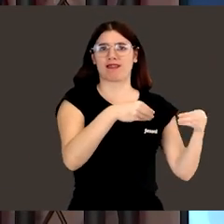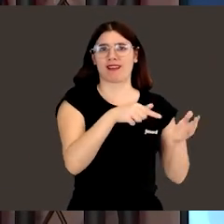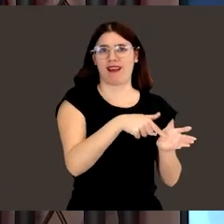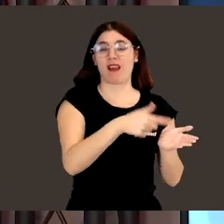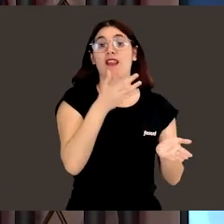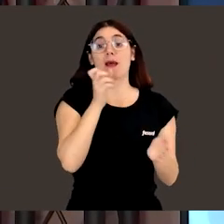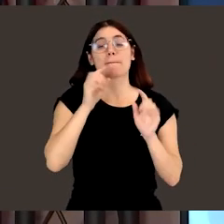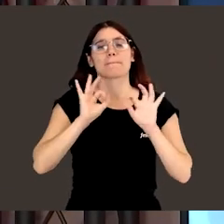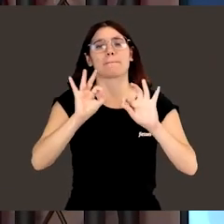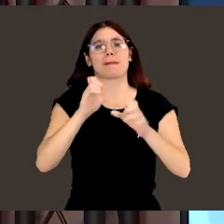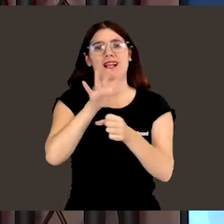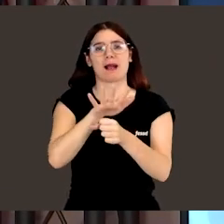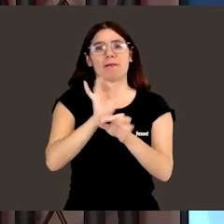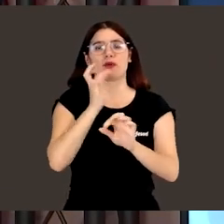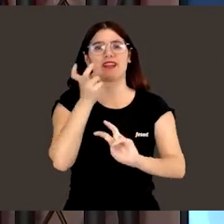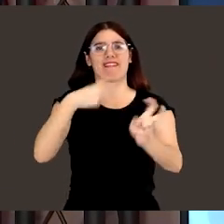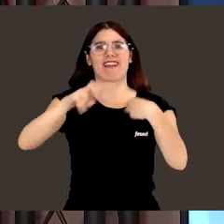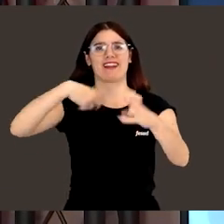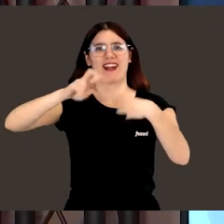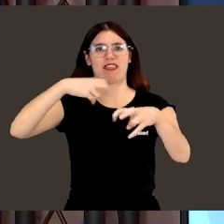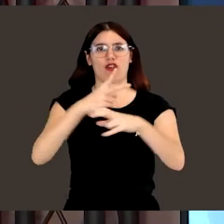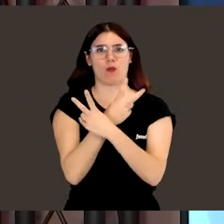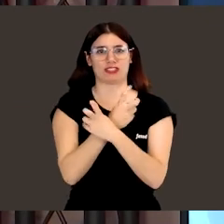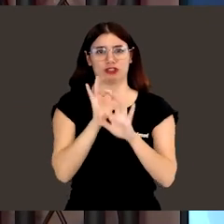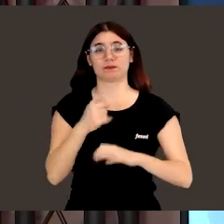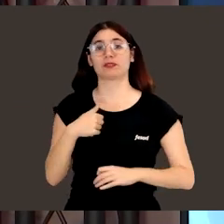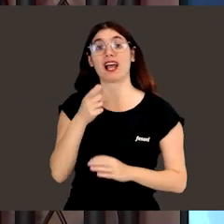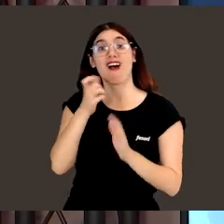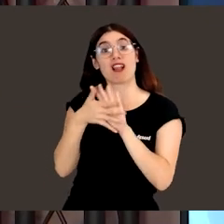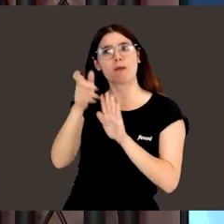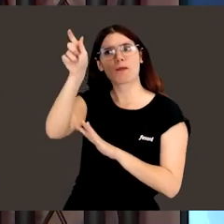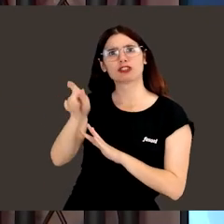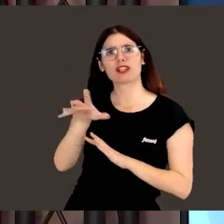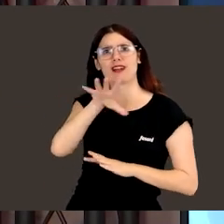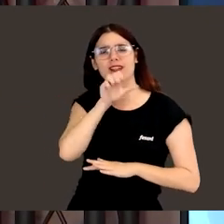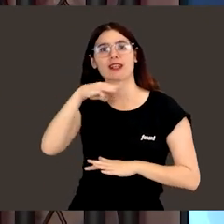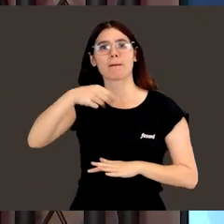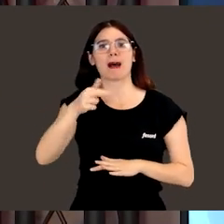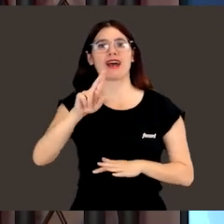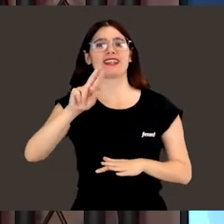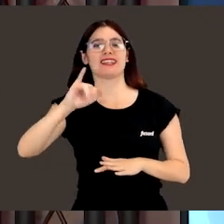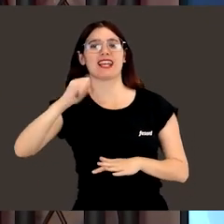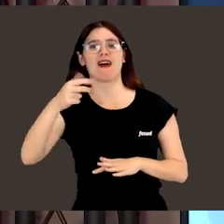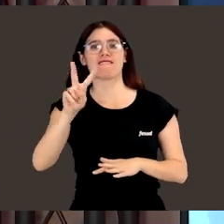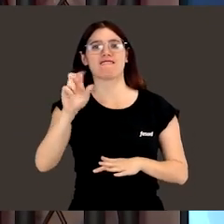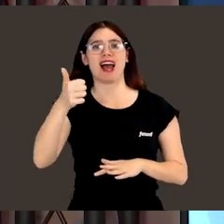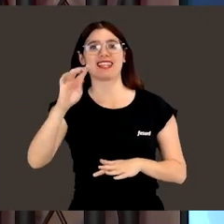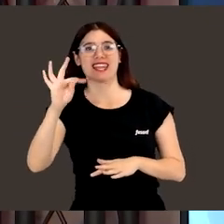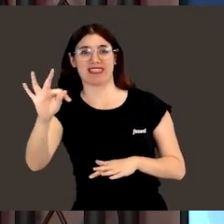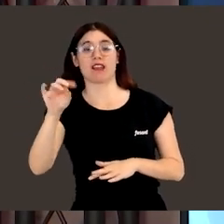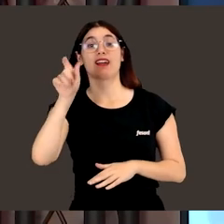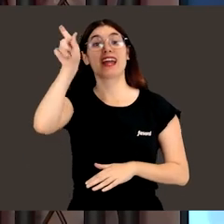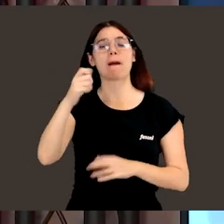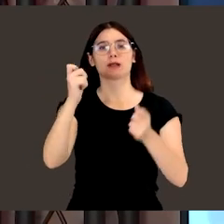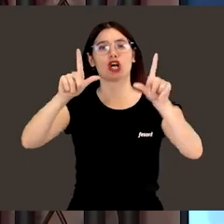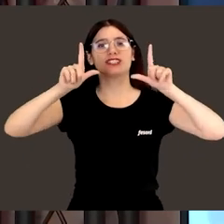estos materiales, particularmente en el campo de la regeneración ósea. Estamos hablando de María Vallet. María es una